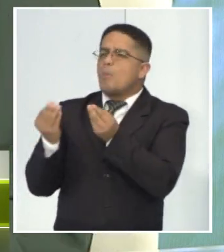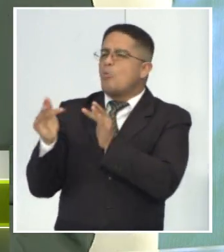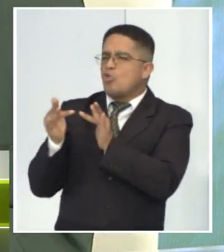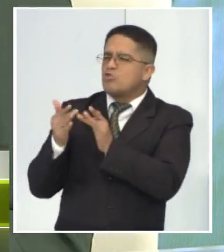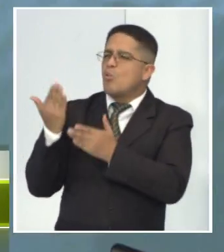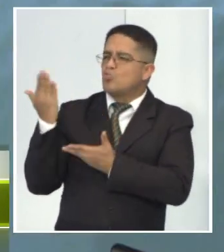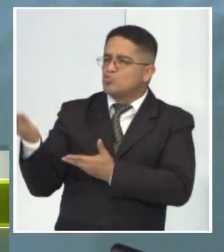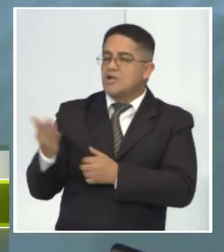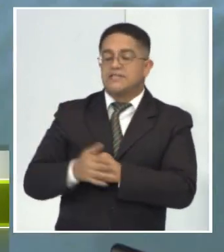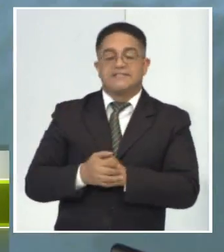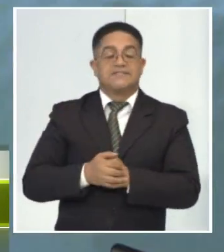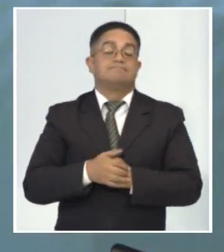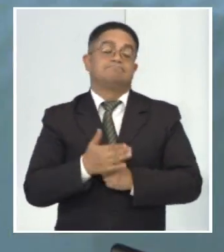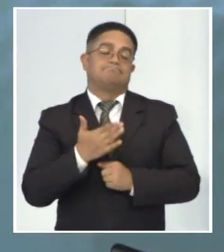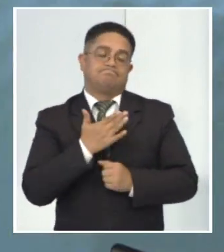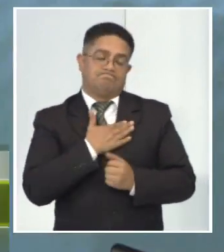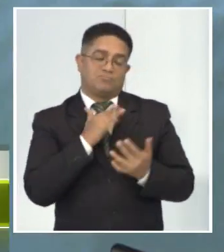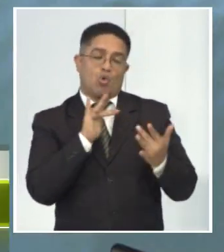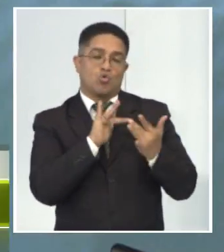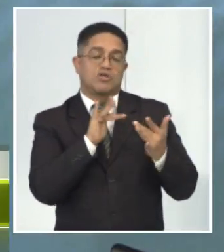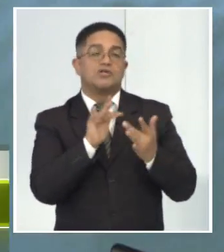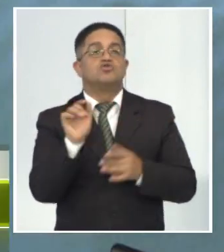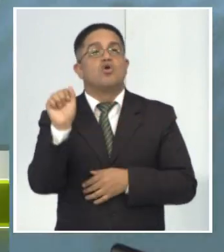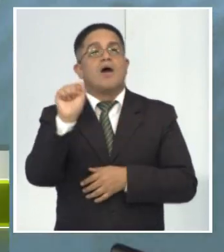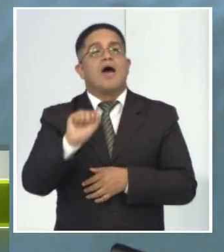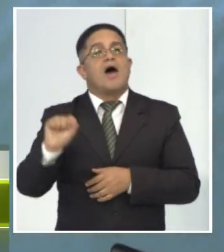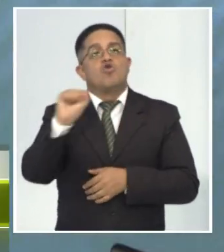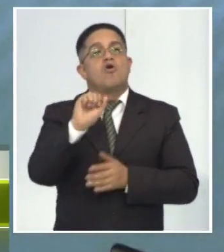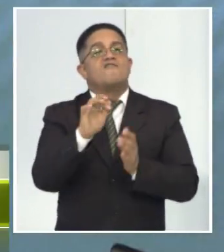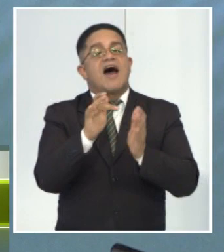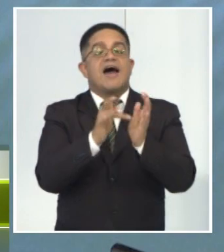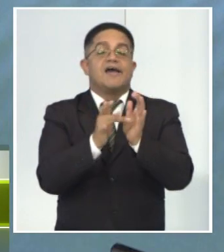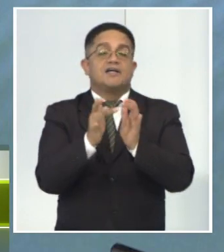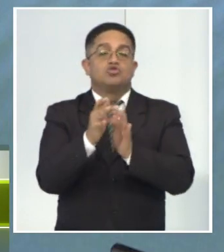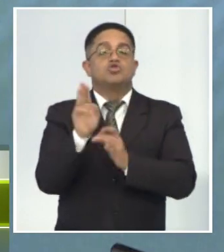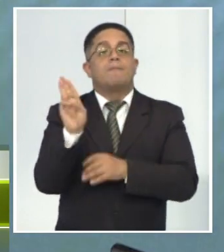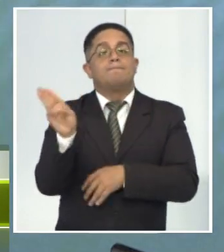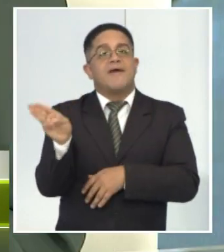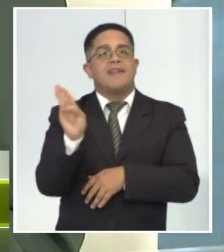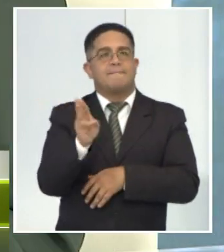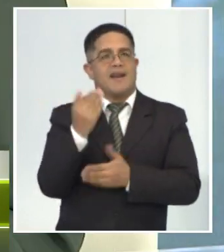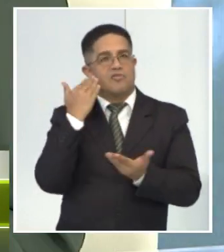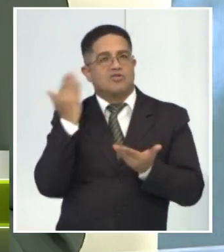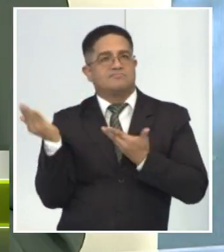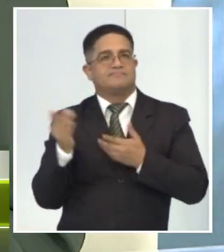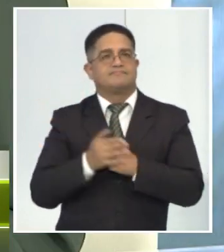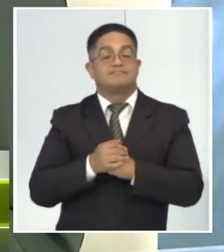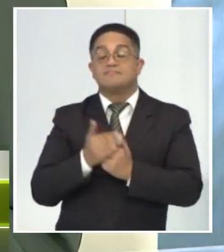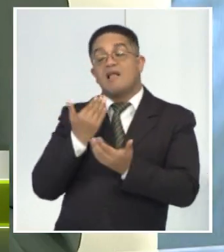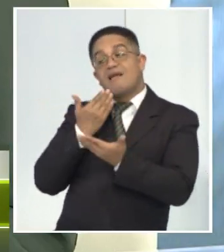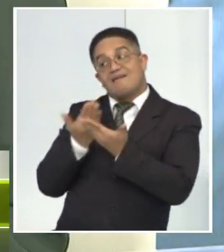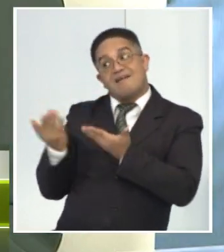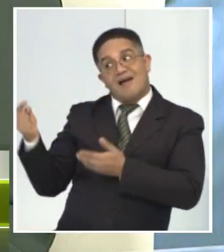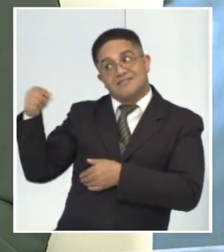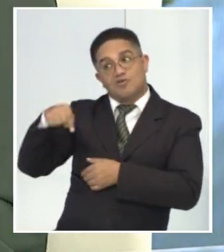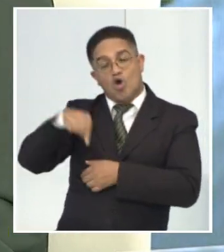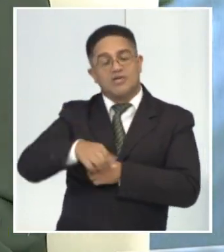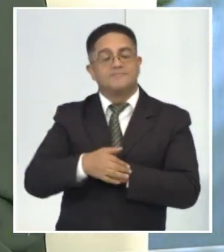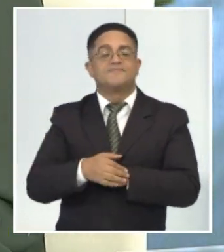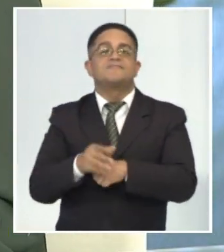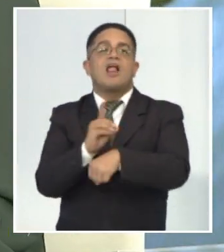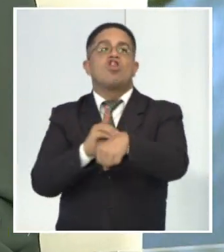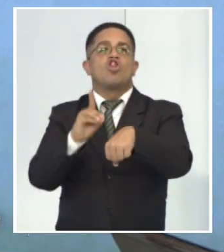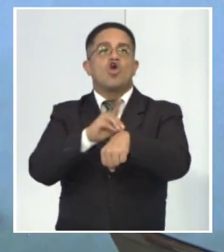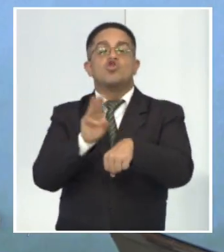contactar? A través de mis redes sociales, arroba Jesús Pena Prato. Gracias por acompañarnos el día de A ti por la invitación. El doctor Jesús